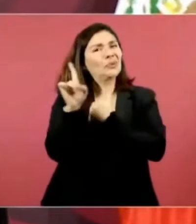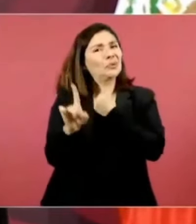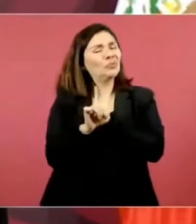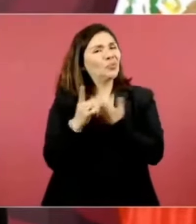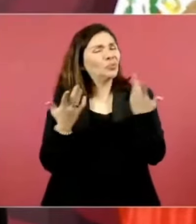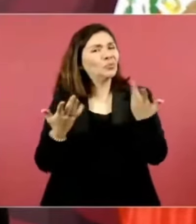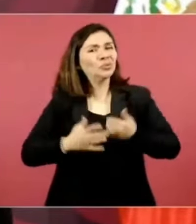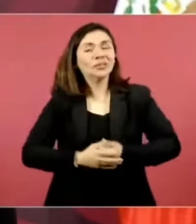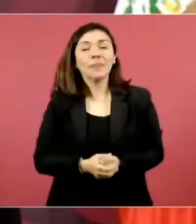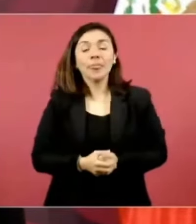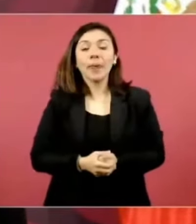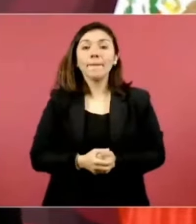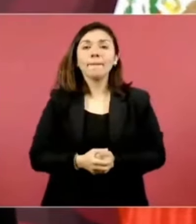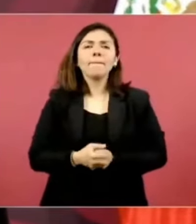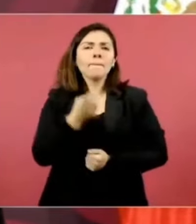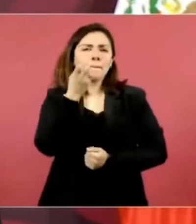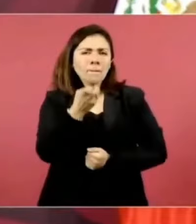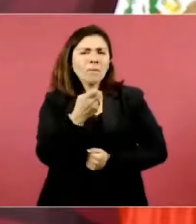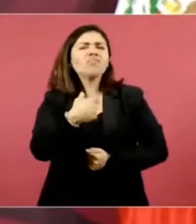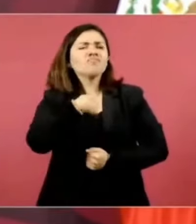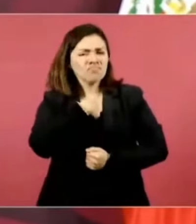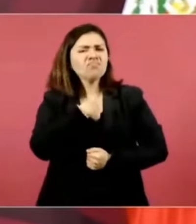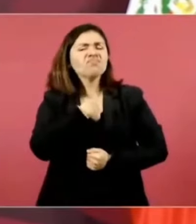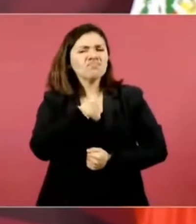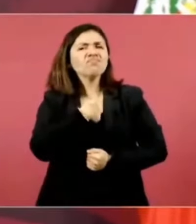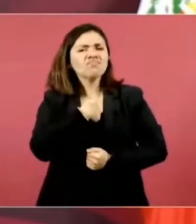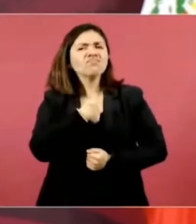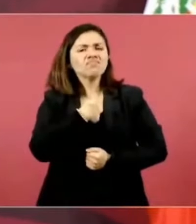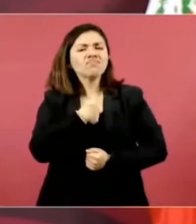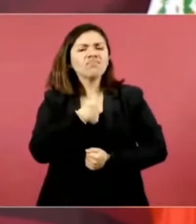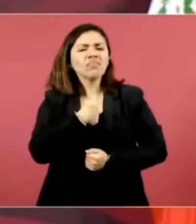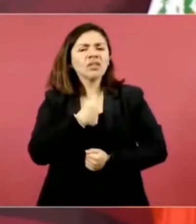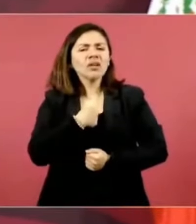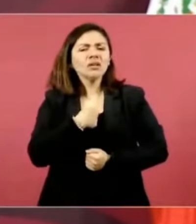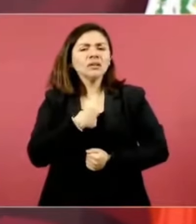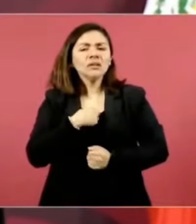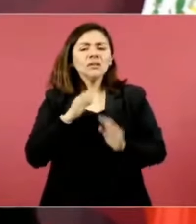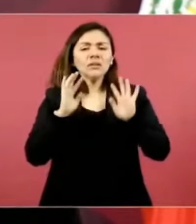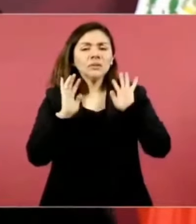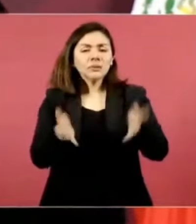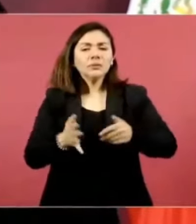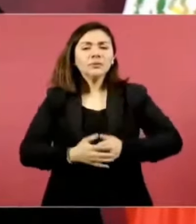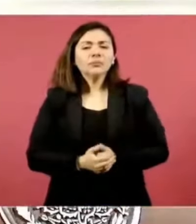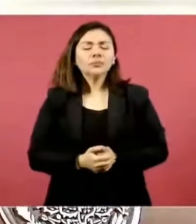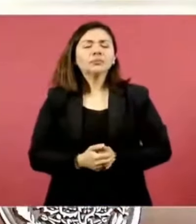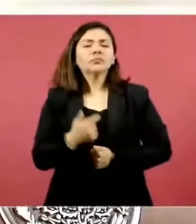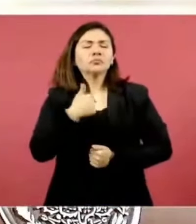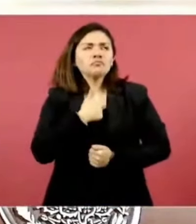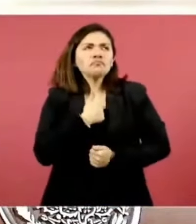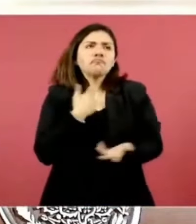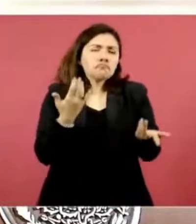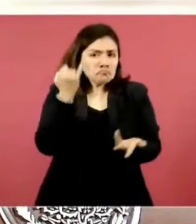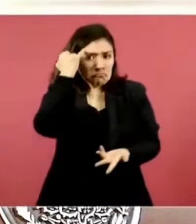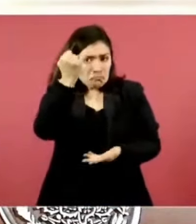yo le propuse